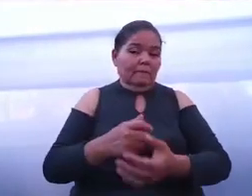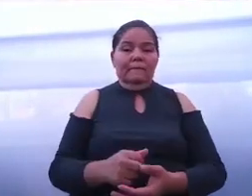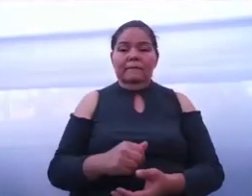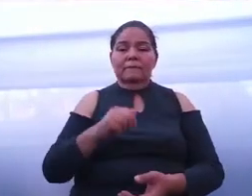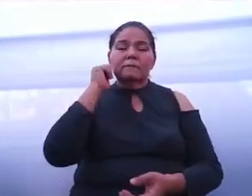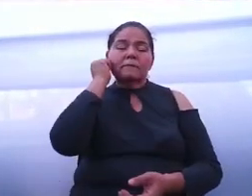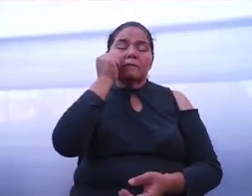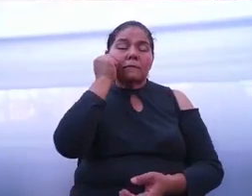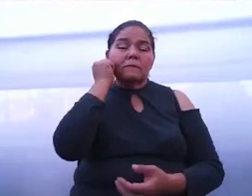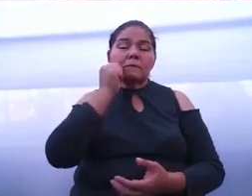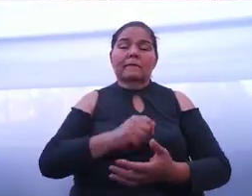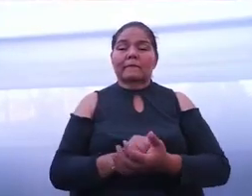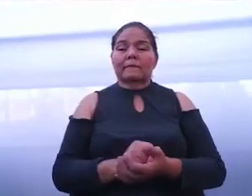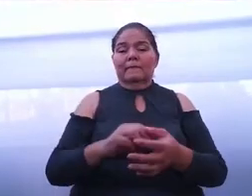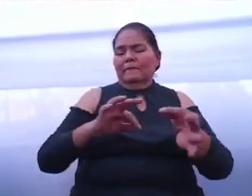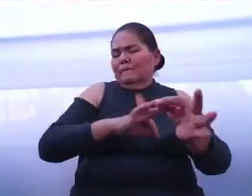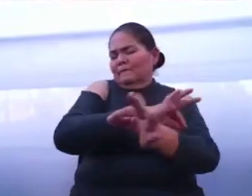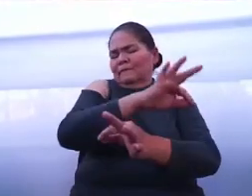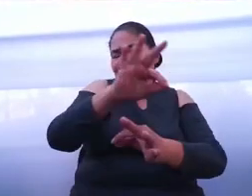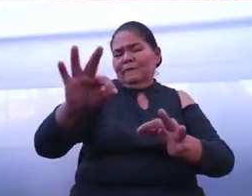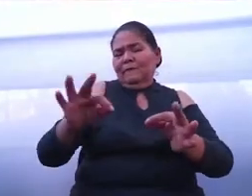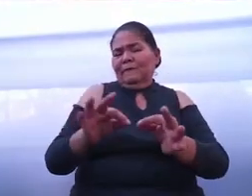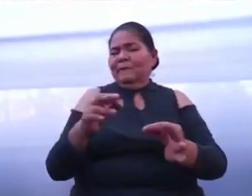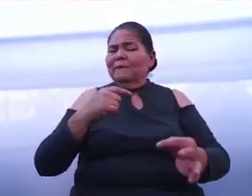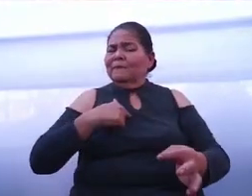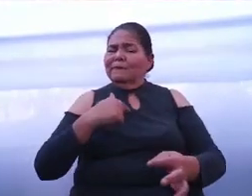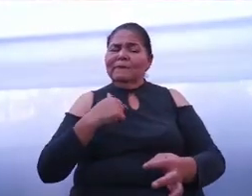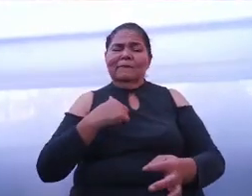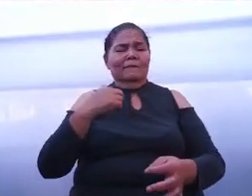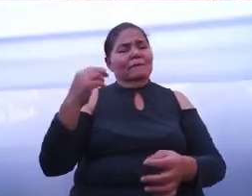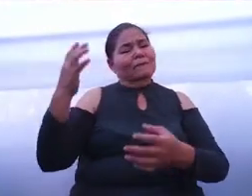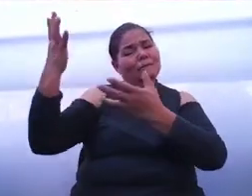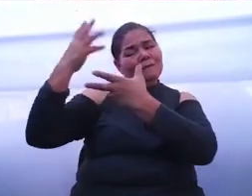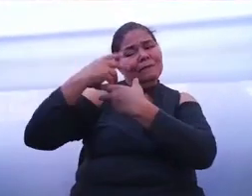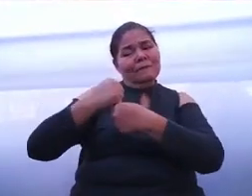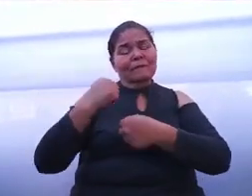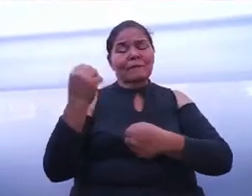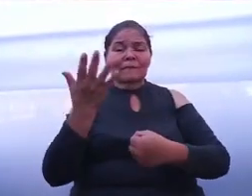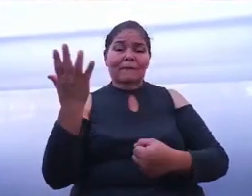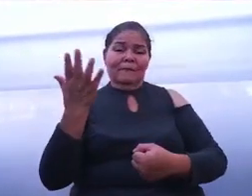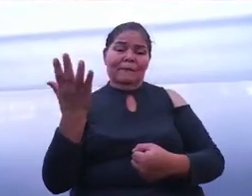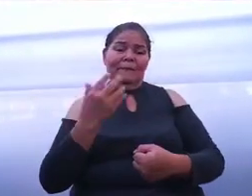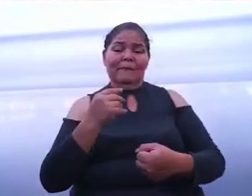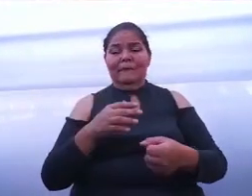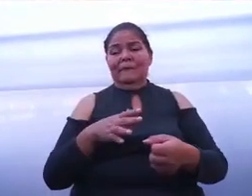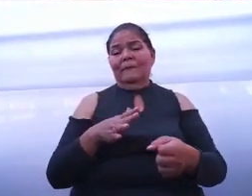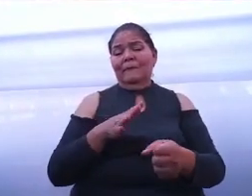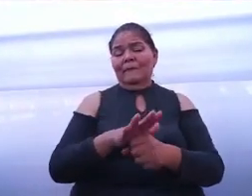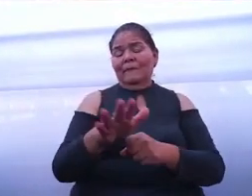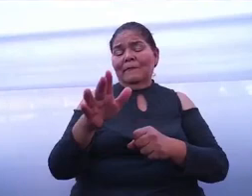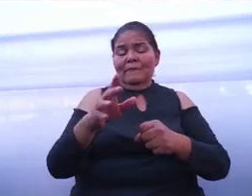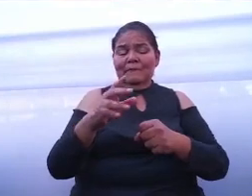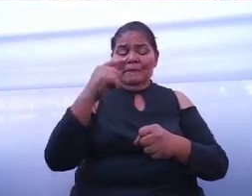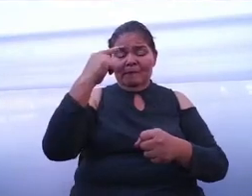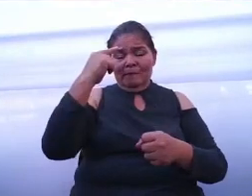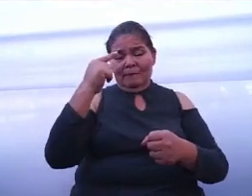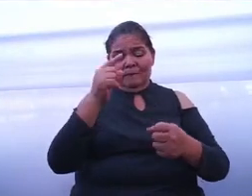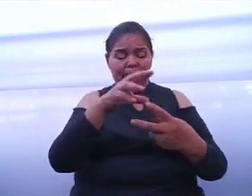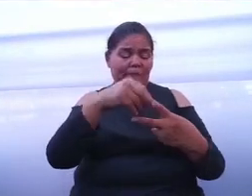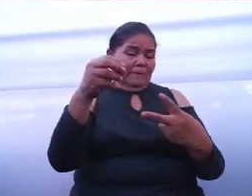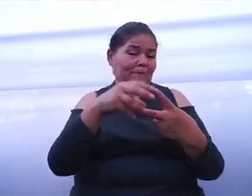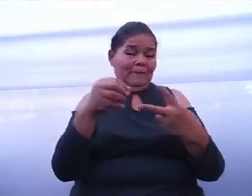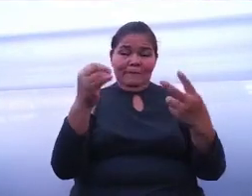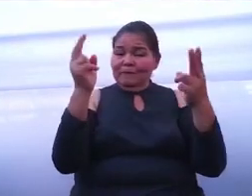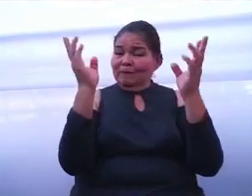siempre en todo lo que he emprendido, por compartir juntos. Familia,